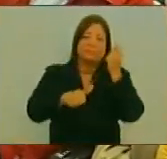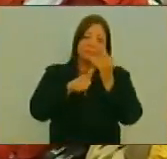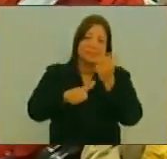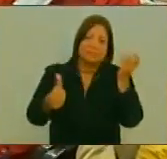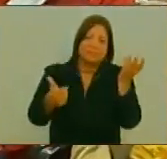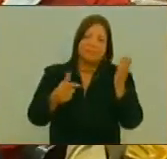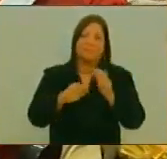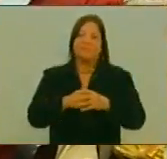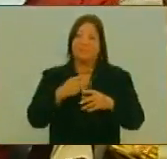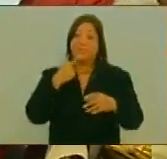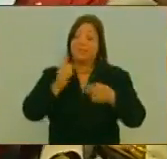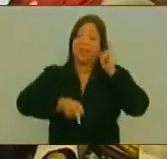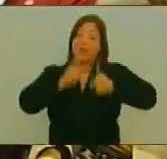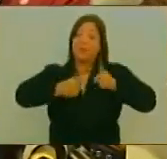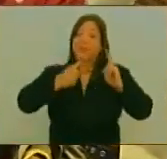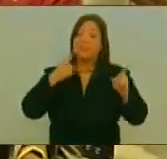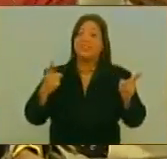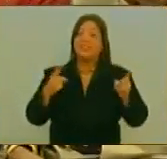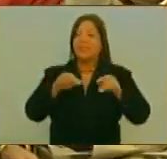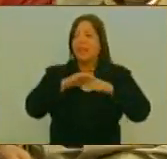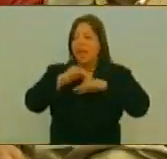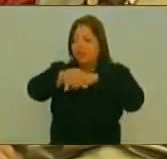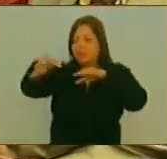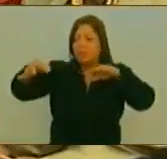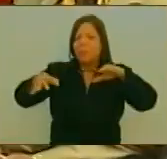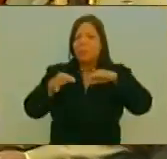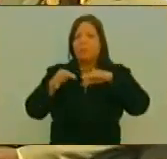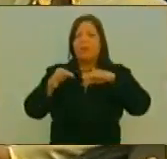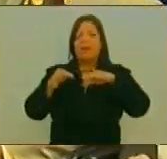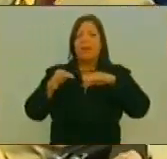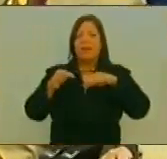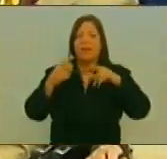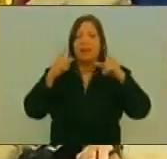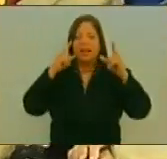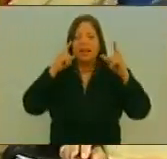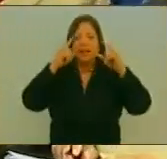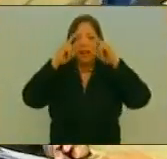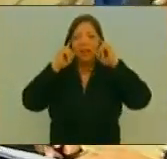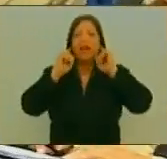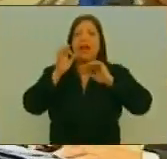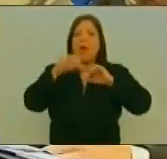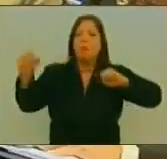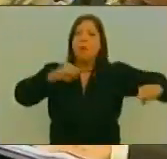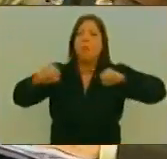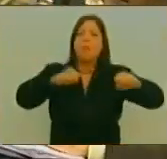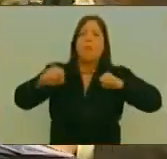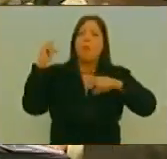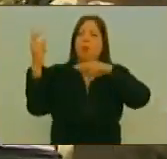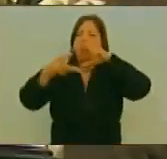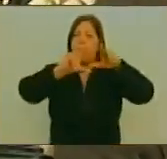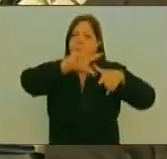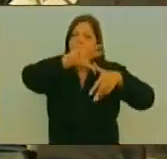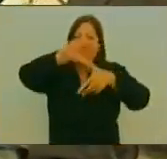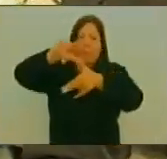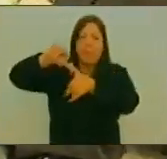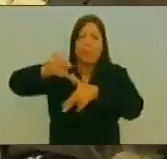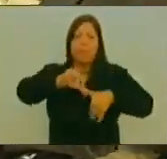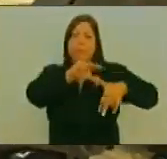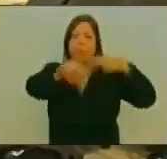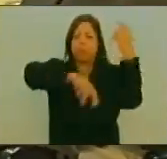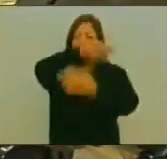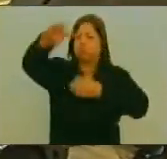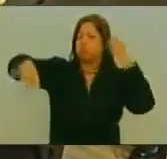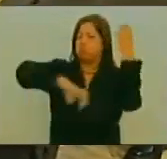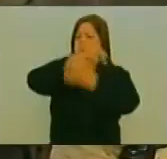Paseando Por todo El Caribe Y por todo El Atlántico Mientras Hay terremotos Sacudiendo Pueblos